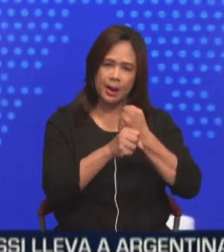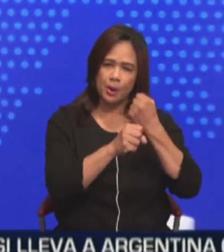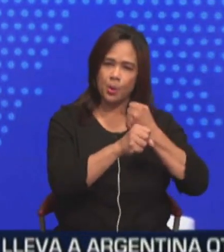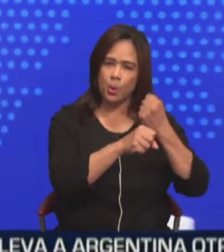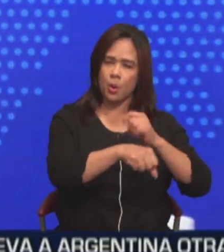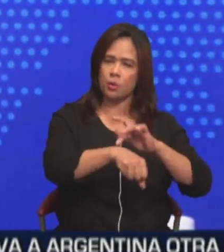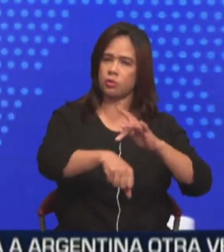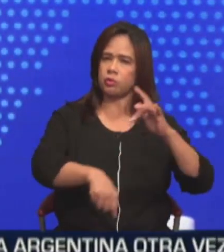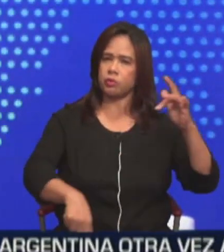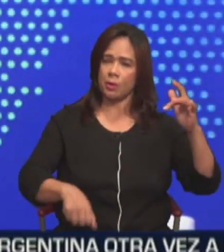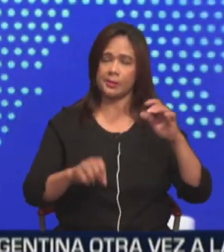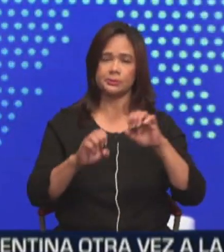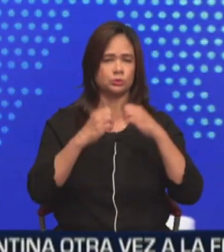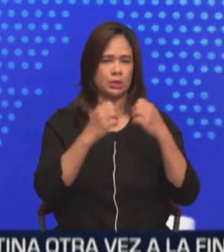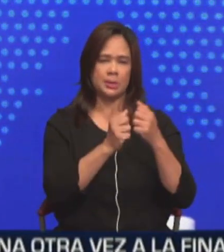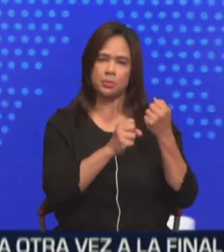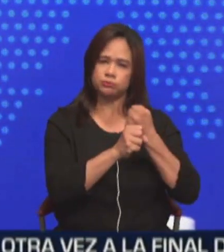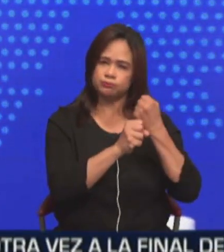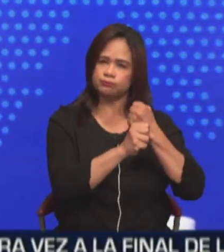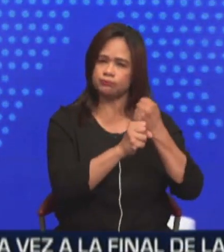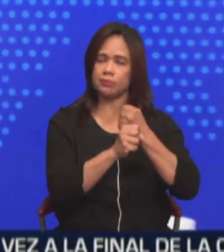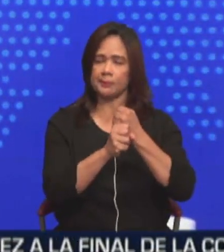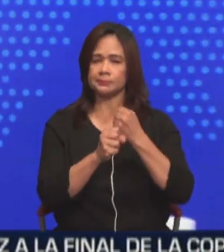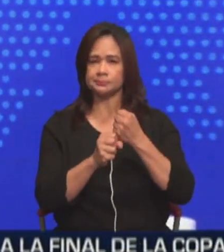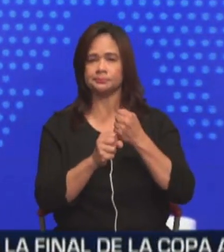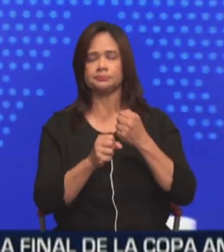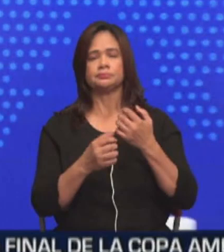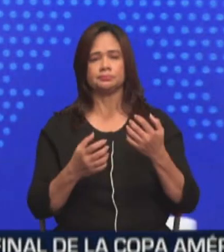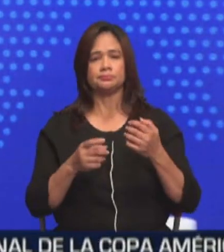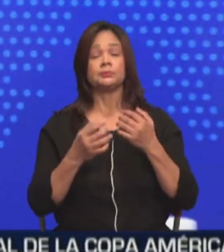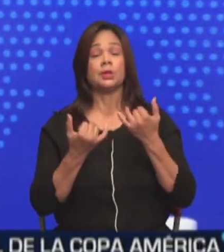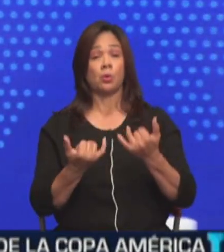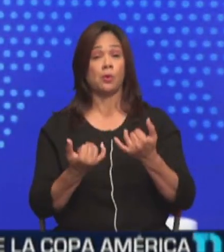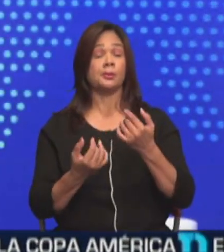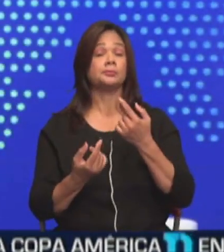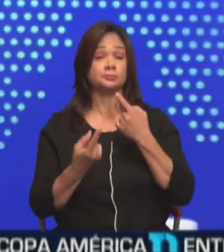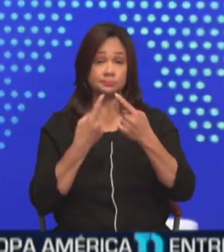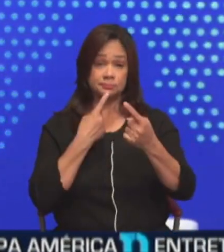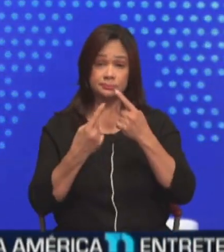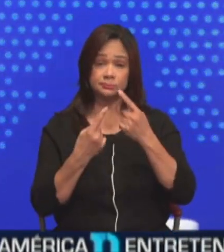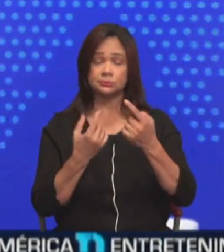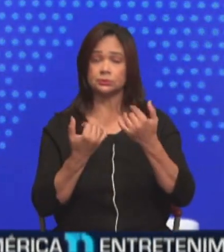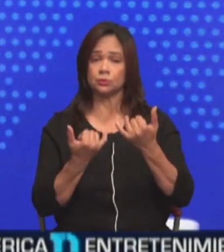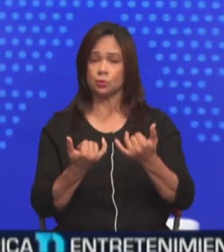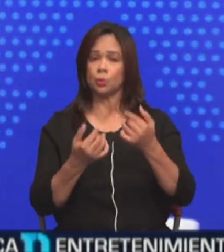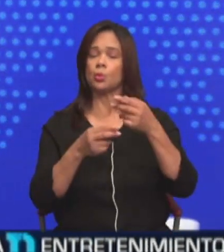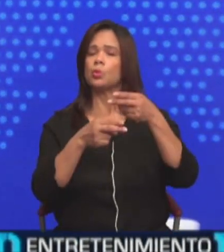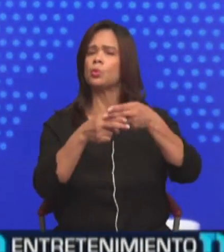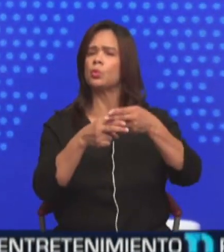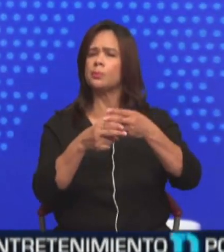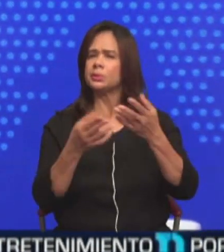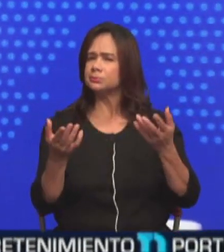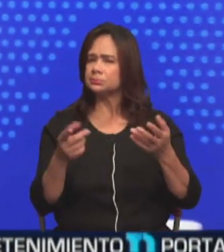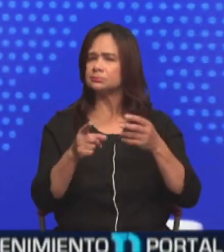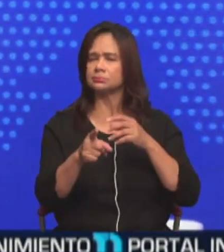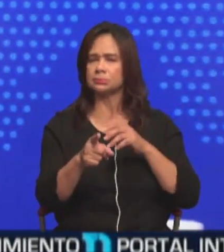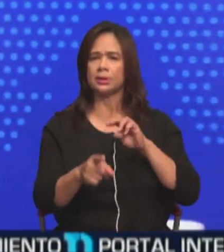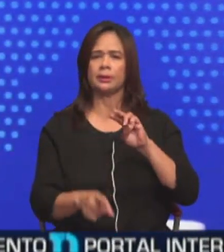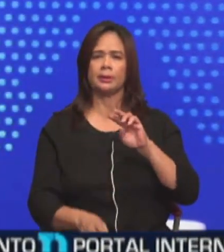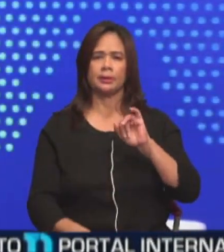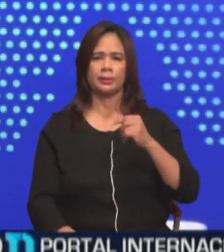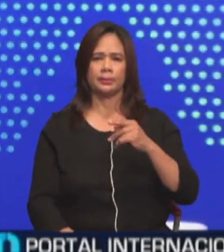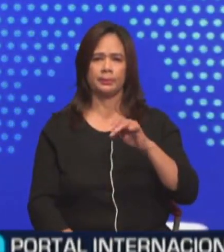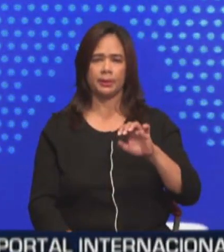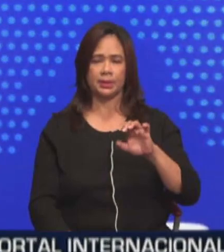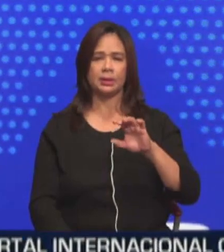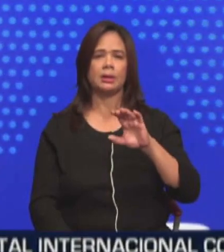equipo enamorado de este país. Es un privilegio de conversar esta noche en nuestra Buena Nueva con Miguel A.